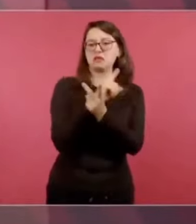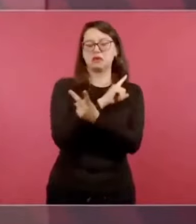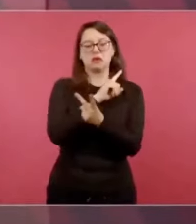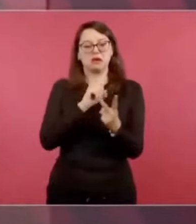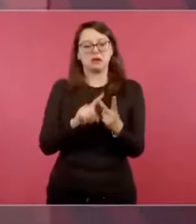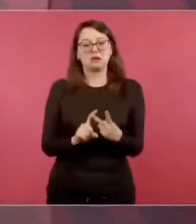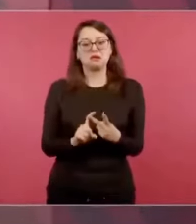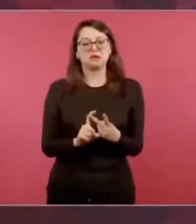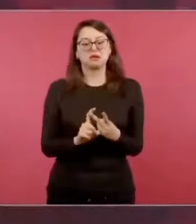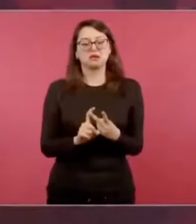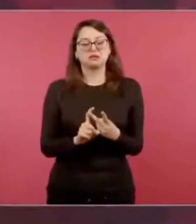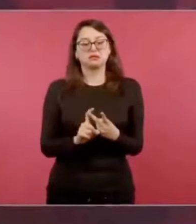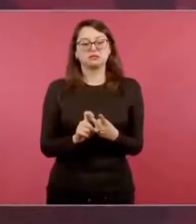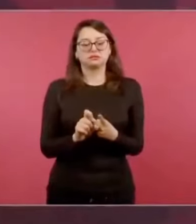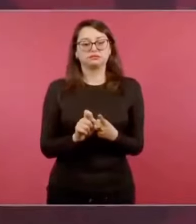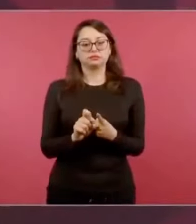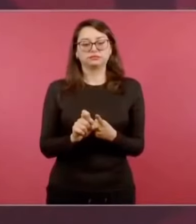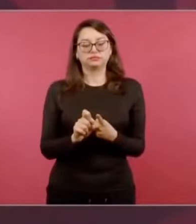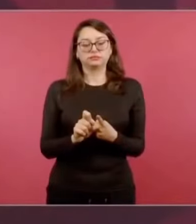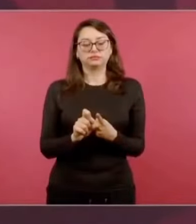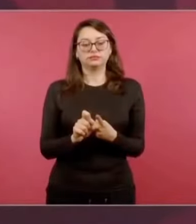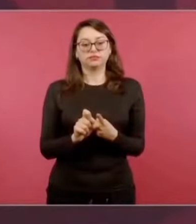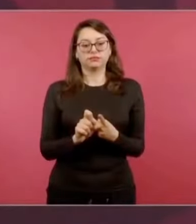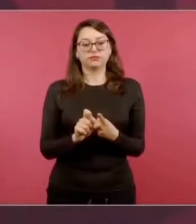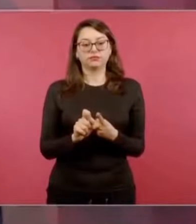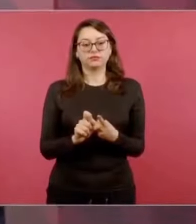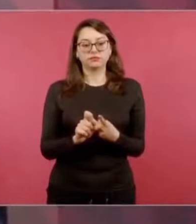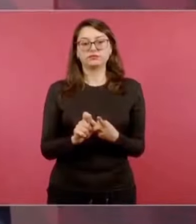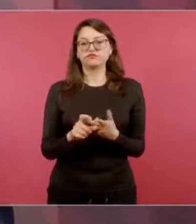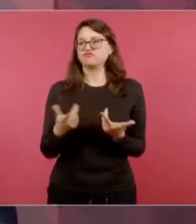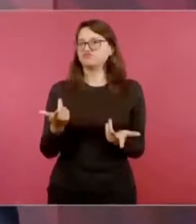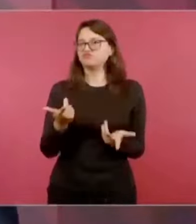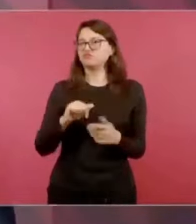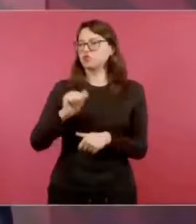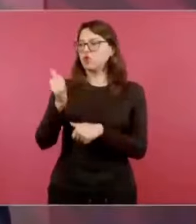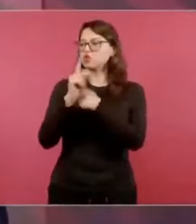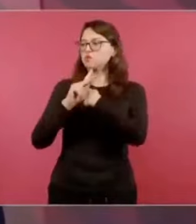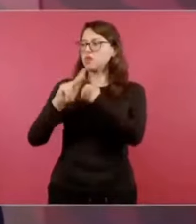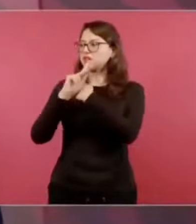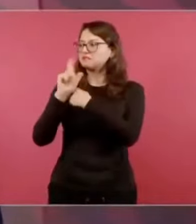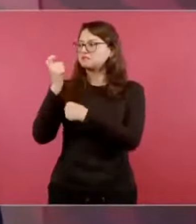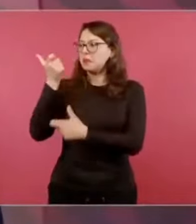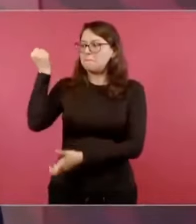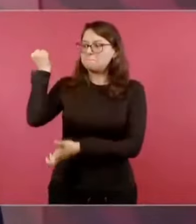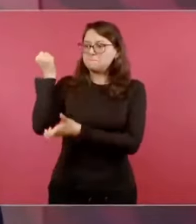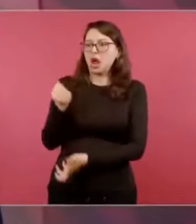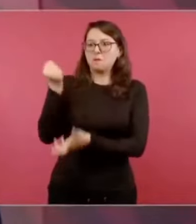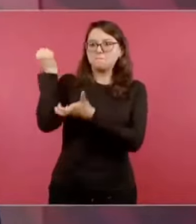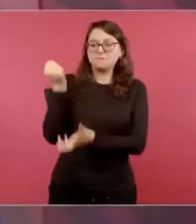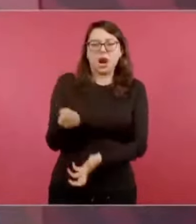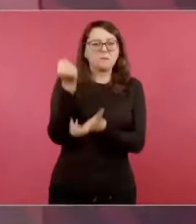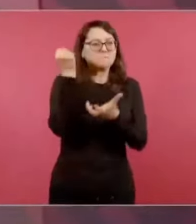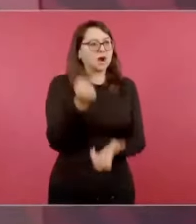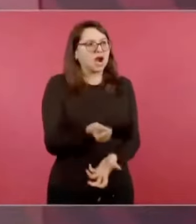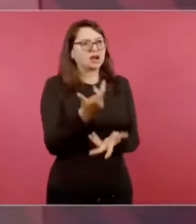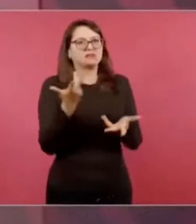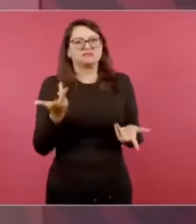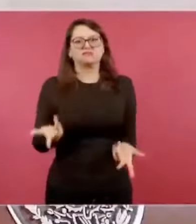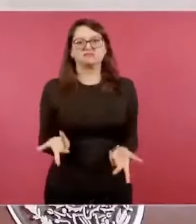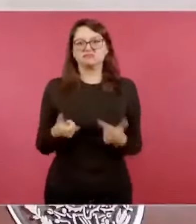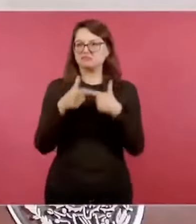está llegando inversión extranjera, que la inversión pública